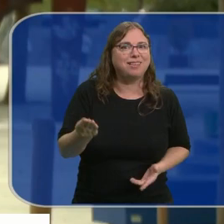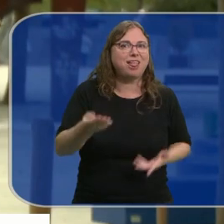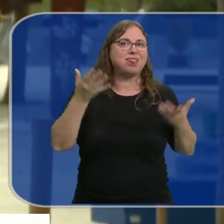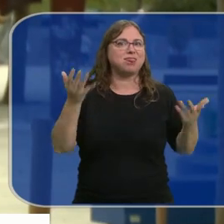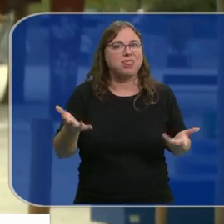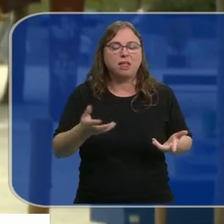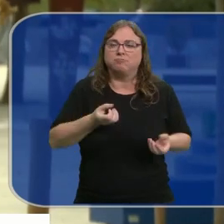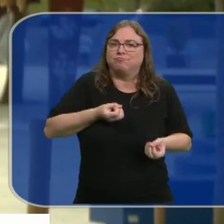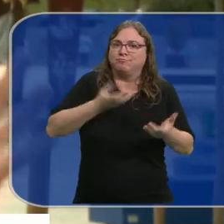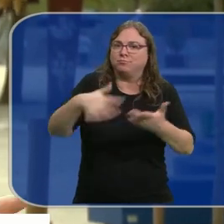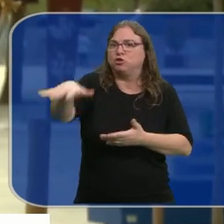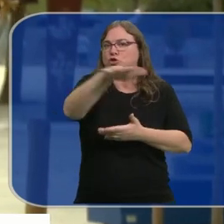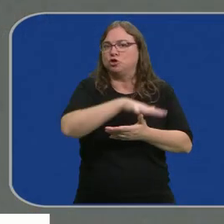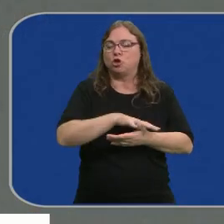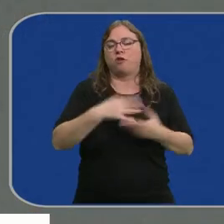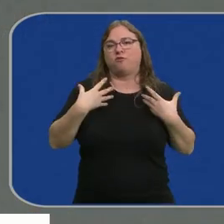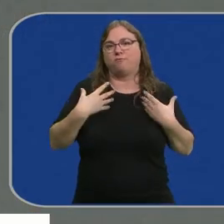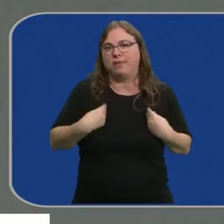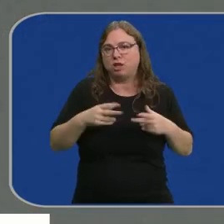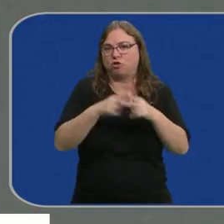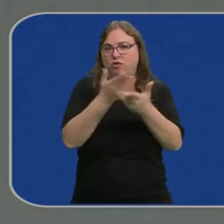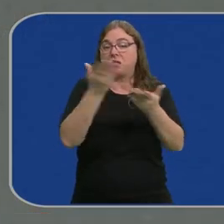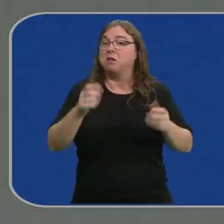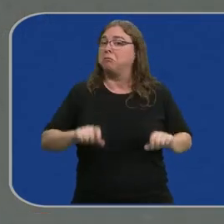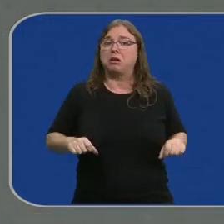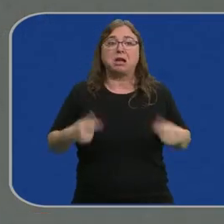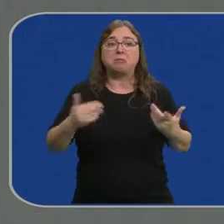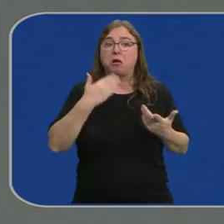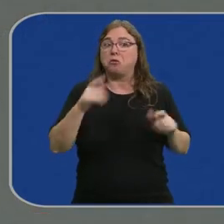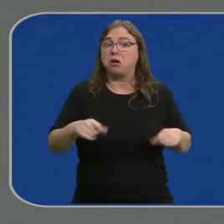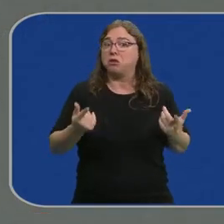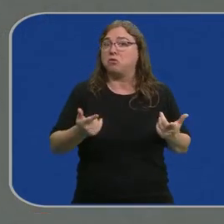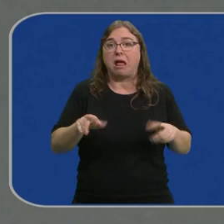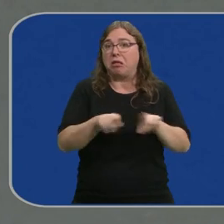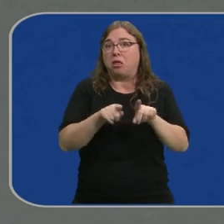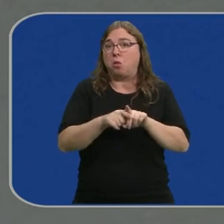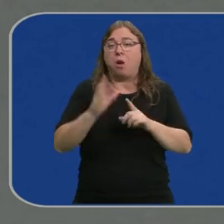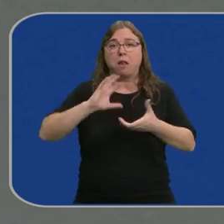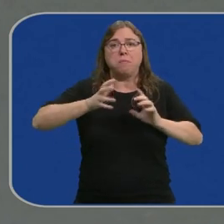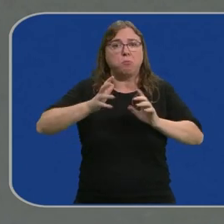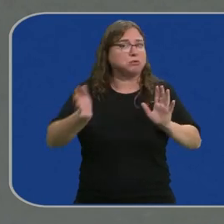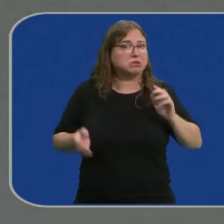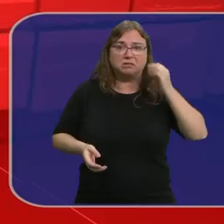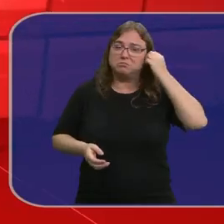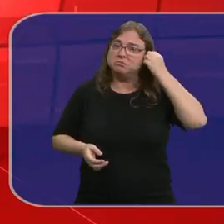comprendidas en todas las esferas biopsicosociales. Tratar con naturalidad algo tan natural como la menopausia.